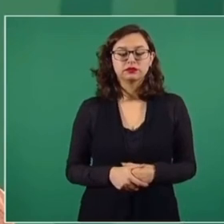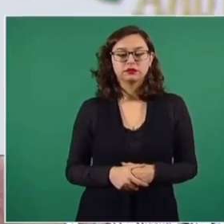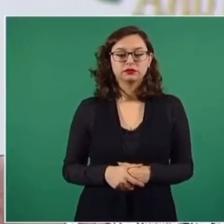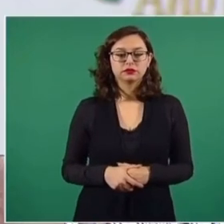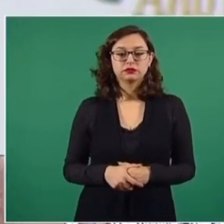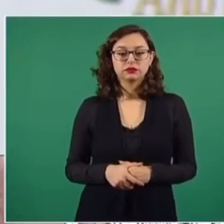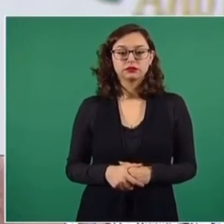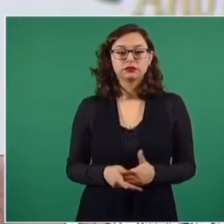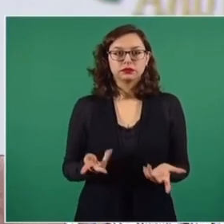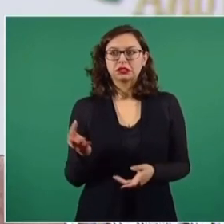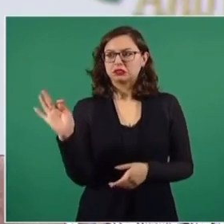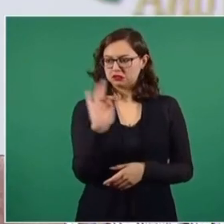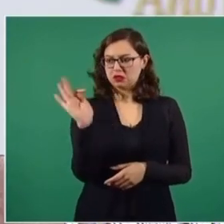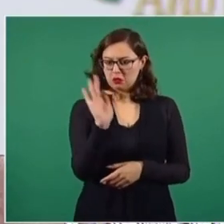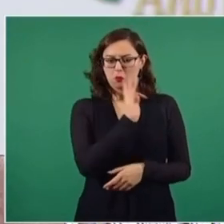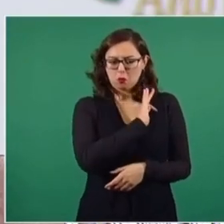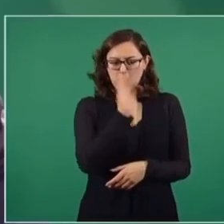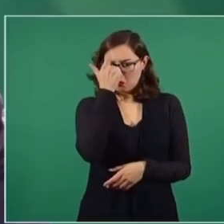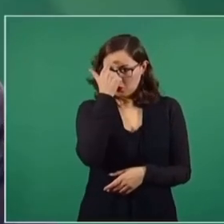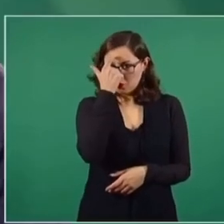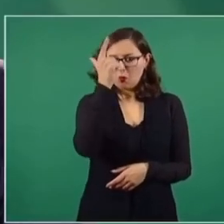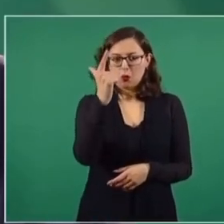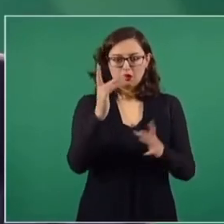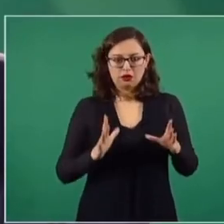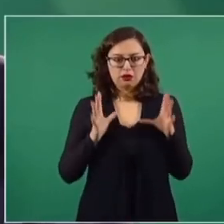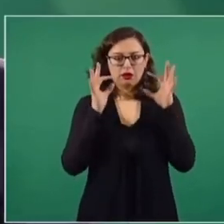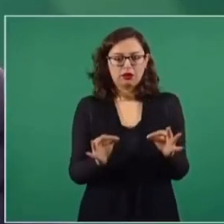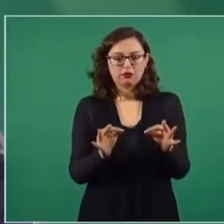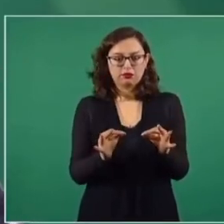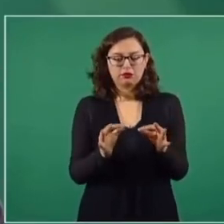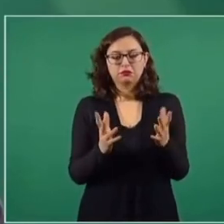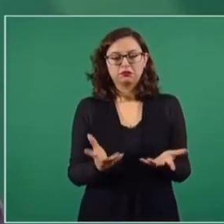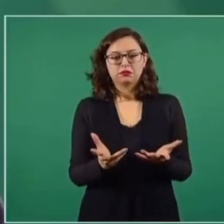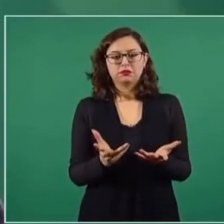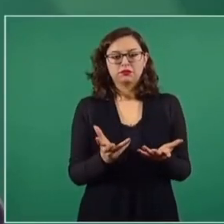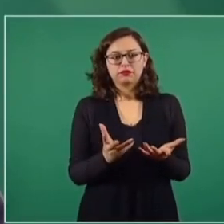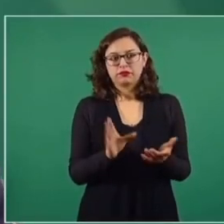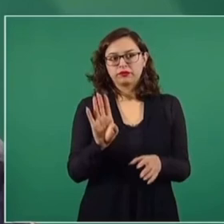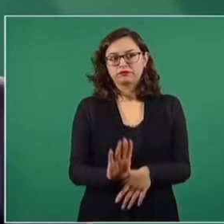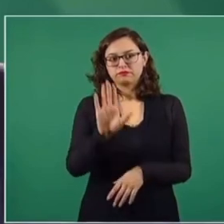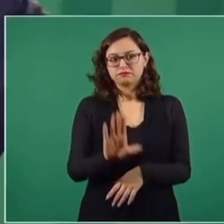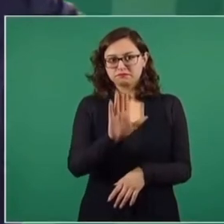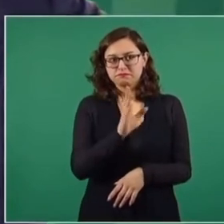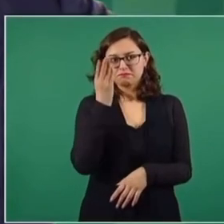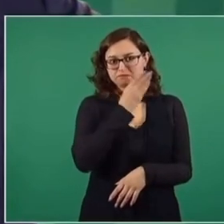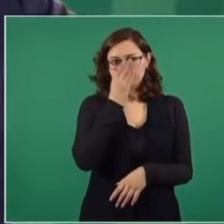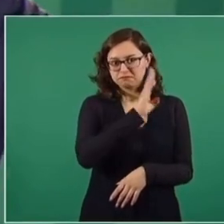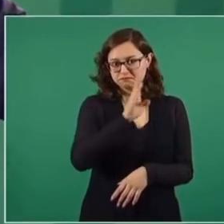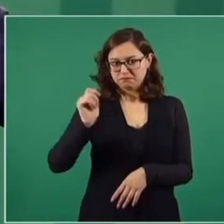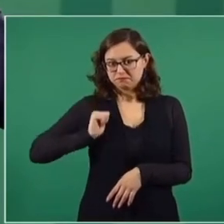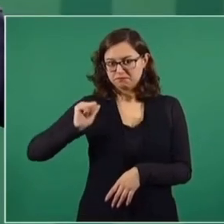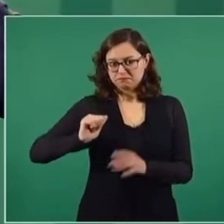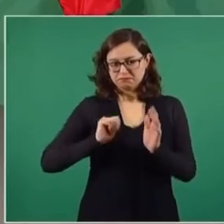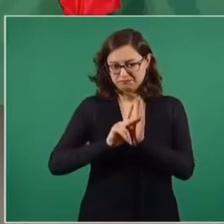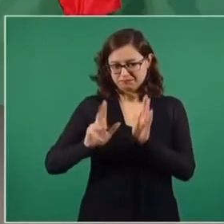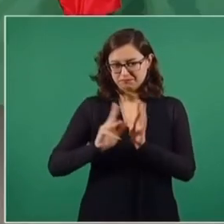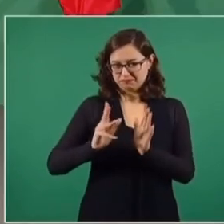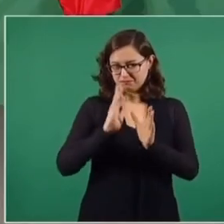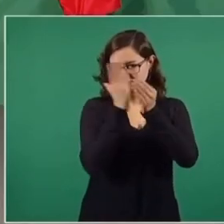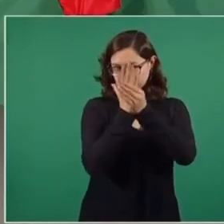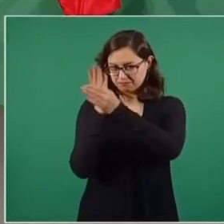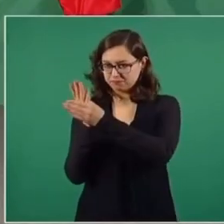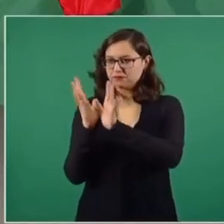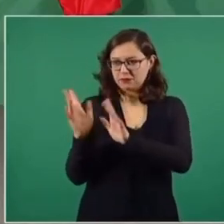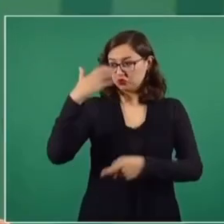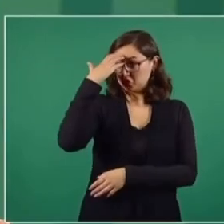puede crear una especie de hemeroteca o archivo de toda esta